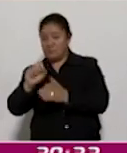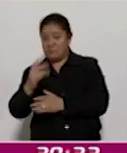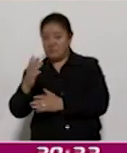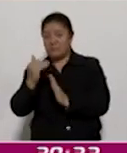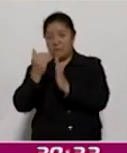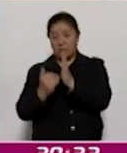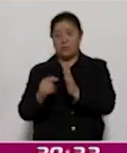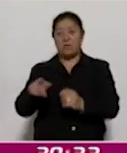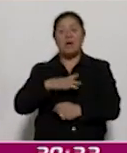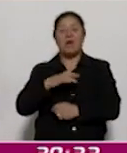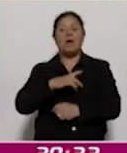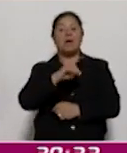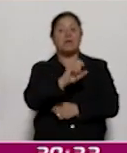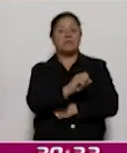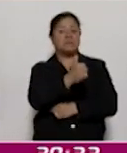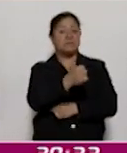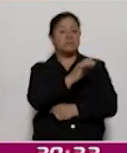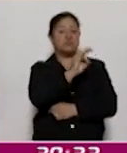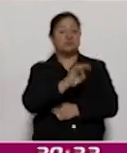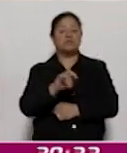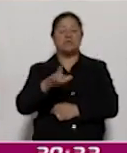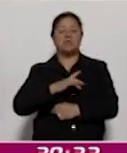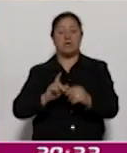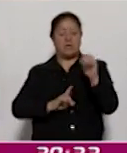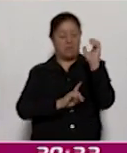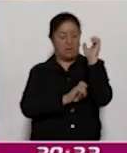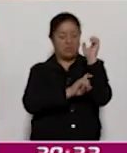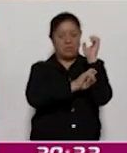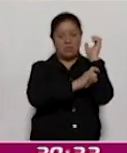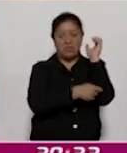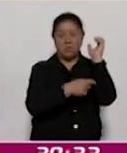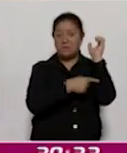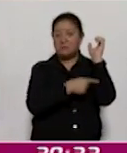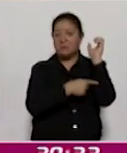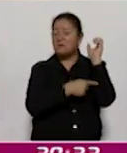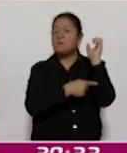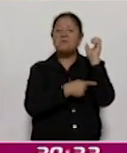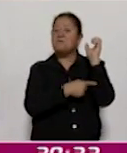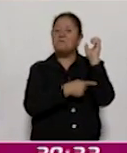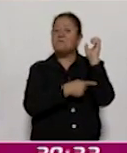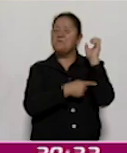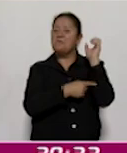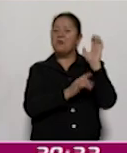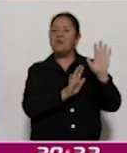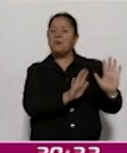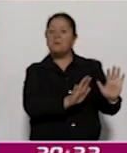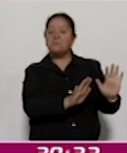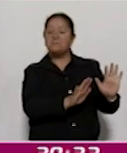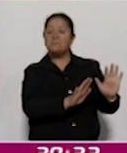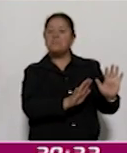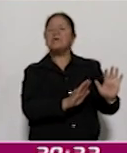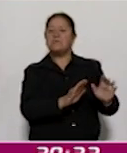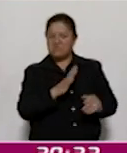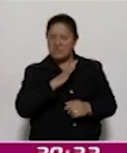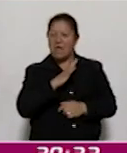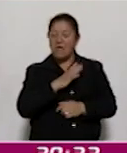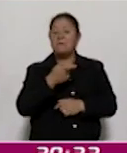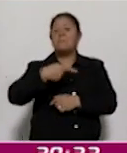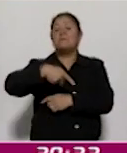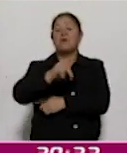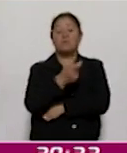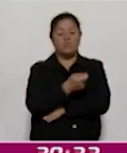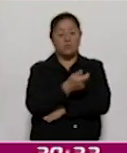% en la reducción de la presencia de insectos descortizadores. Es decir, dejó de ser una plaga, estuvo en un estado natural. Bueno,